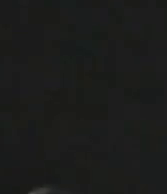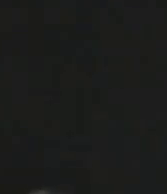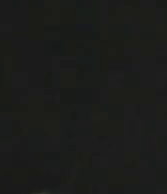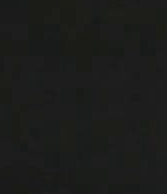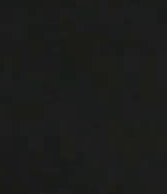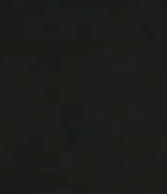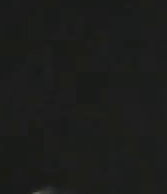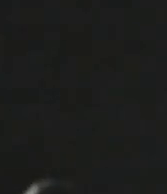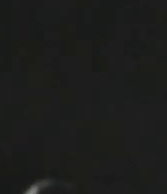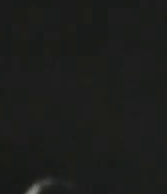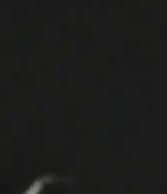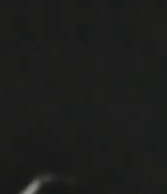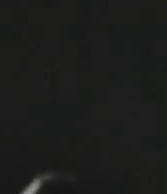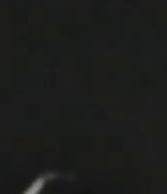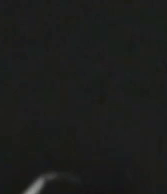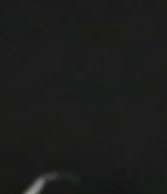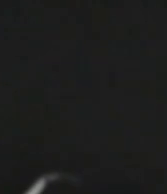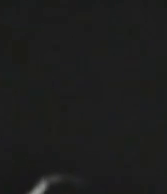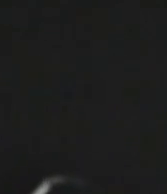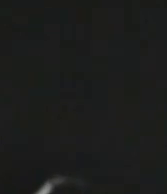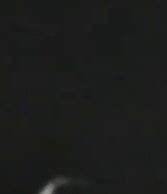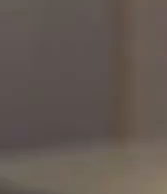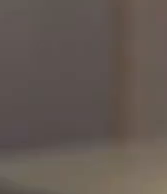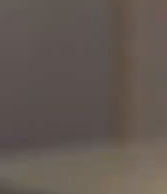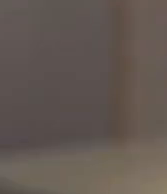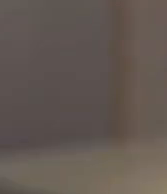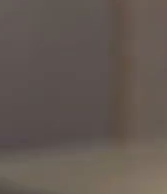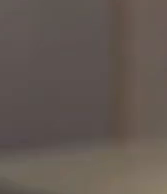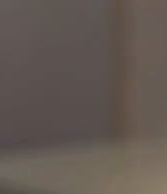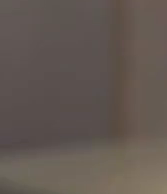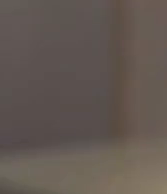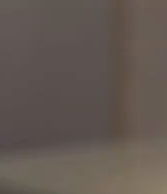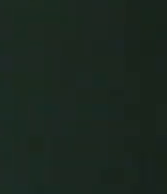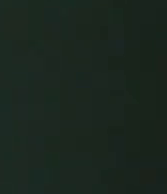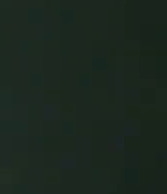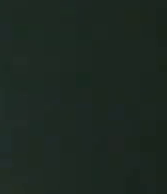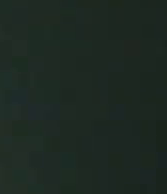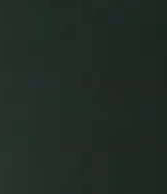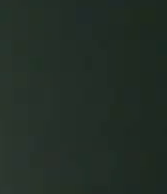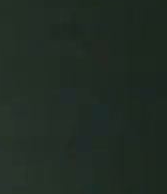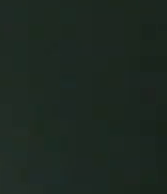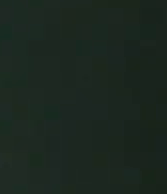No pudo soportar perder a su padre Era una persona muy débil Y muy insegura